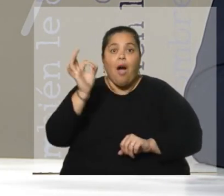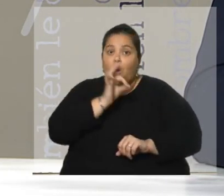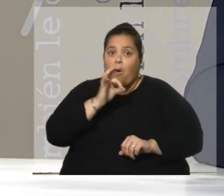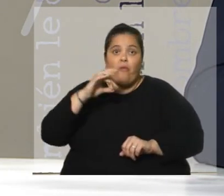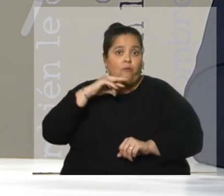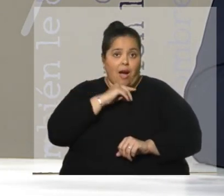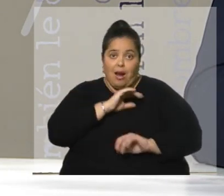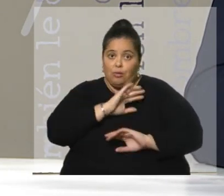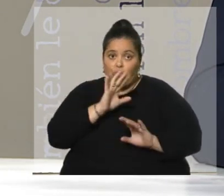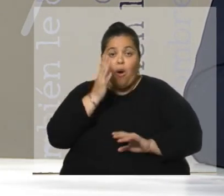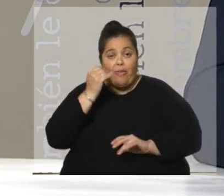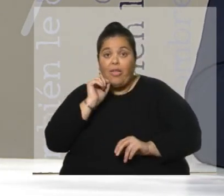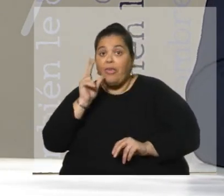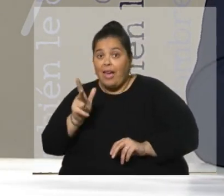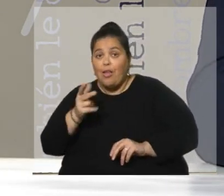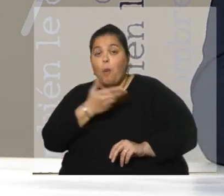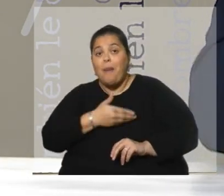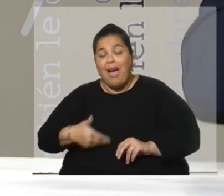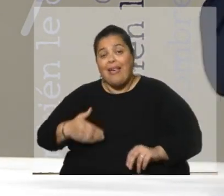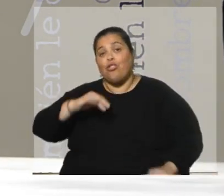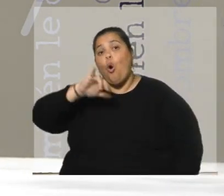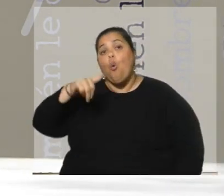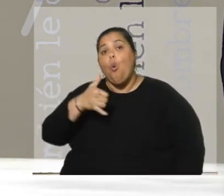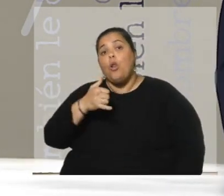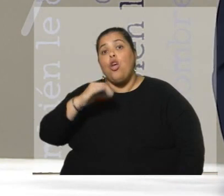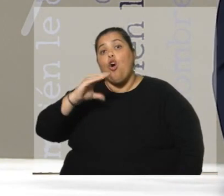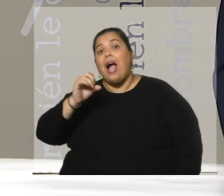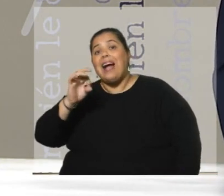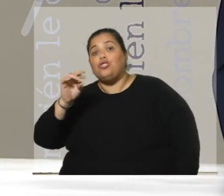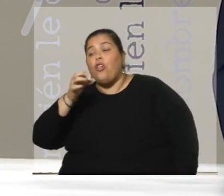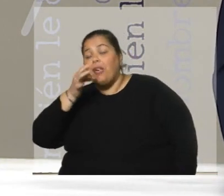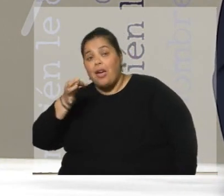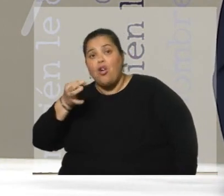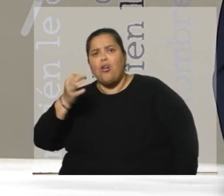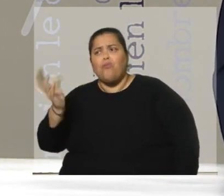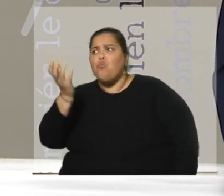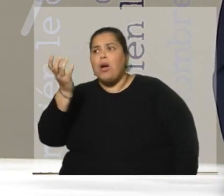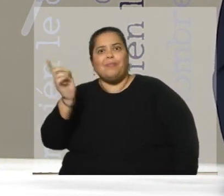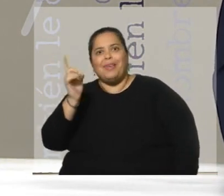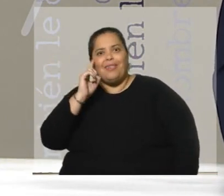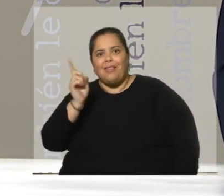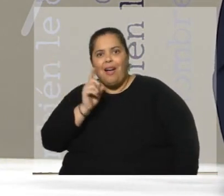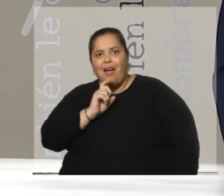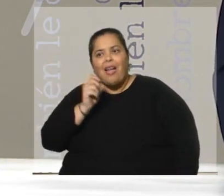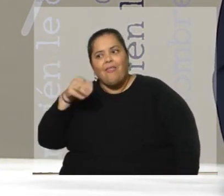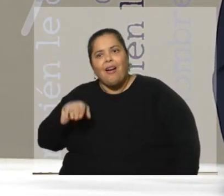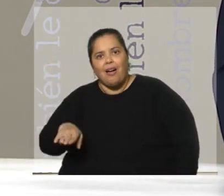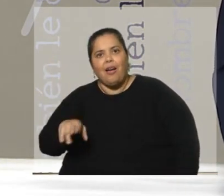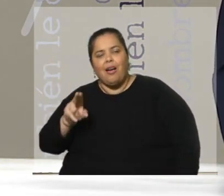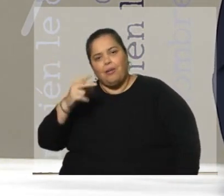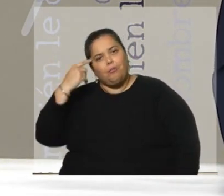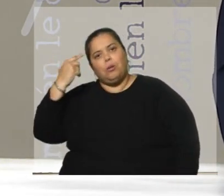se dijo a veces incinerado, apareció con un balazo en la cabeza. Según ese informe, las dos primeras fueron desenterradas y,